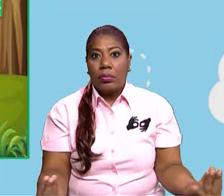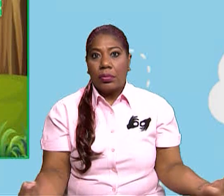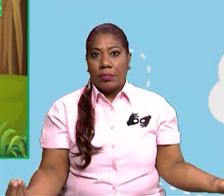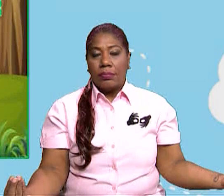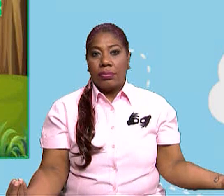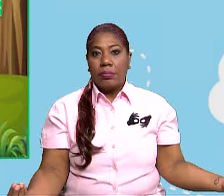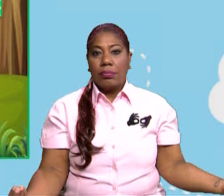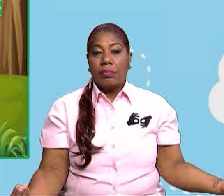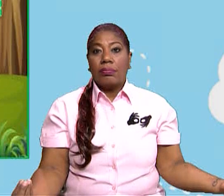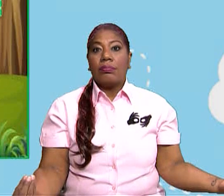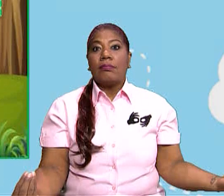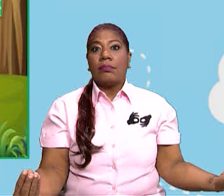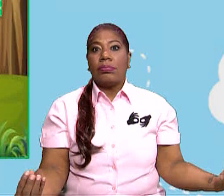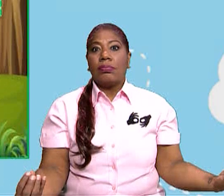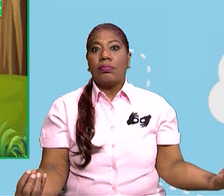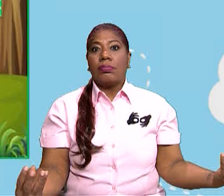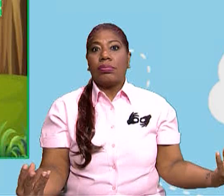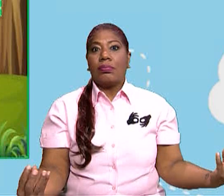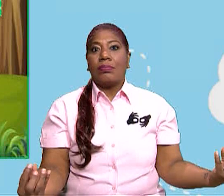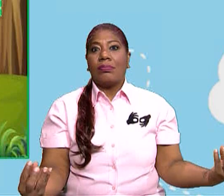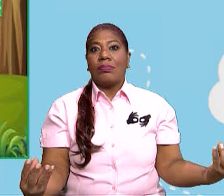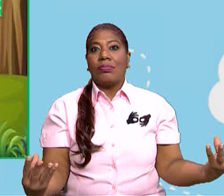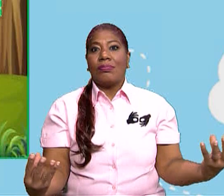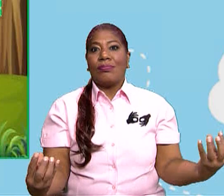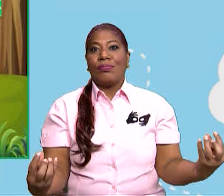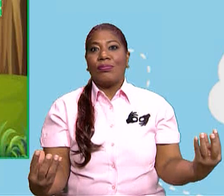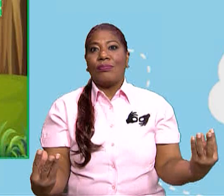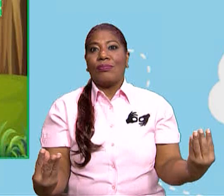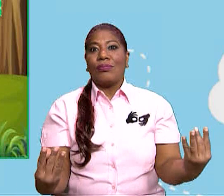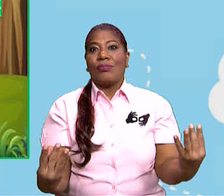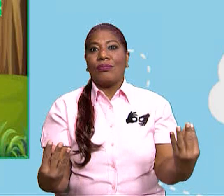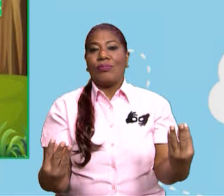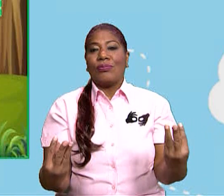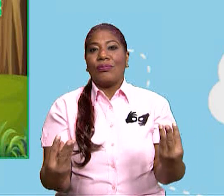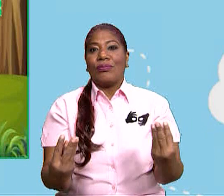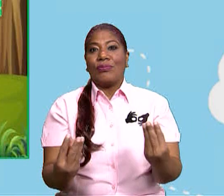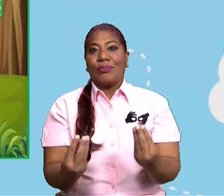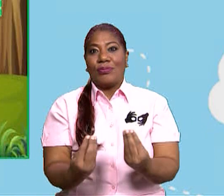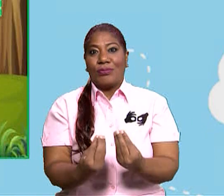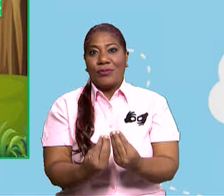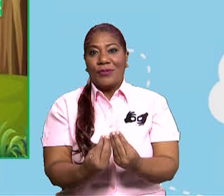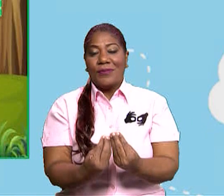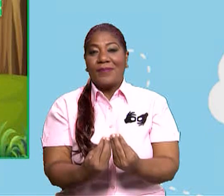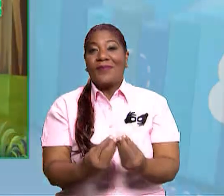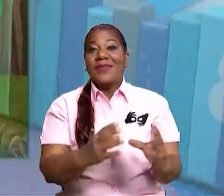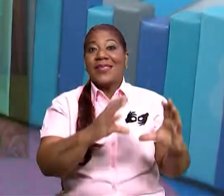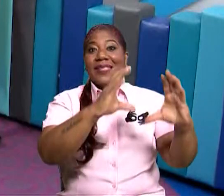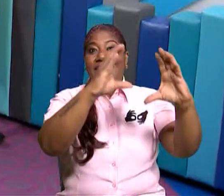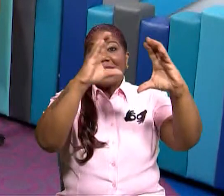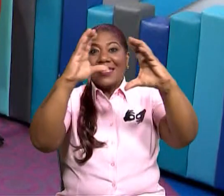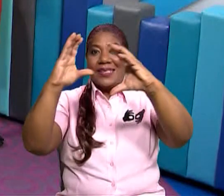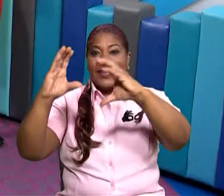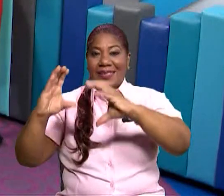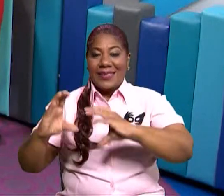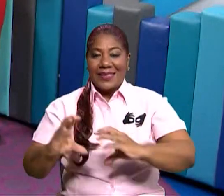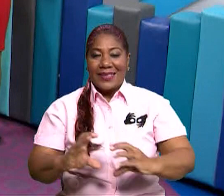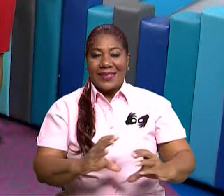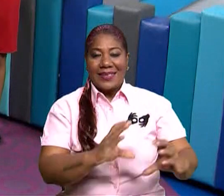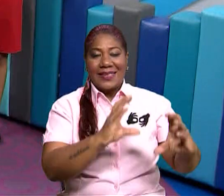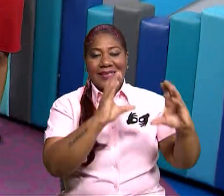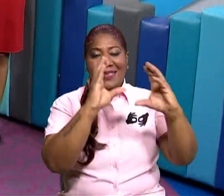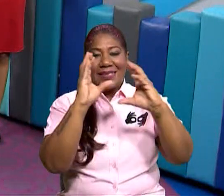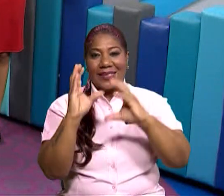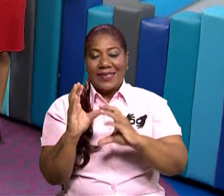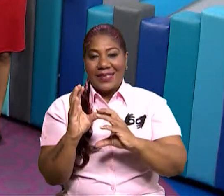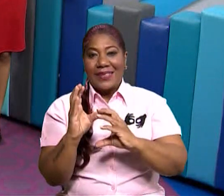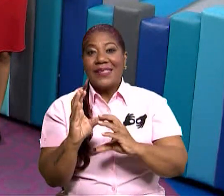devolviendo los nutrientes al suelo y reiniciando el ciclo. Ah, muy bien. Bien, mi